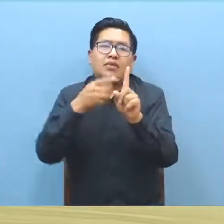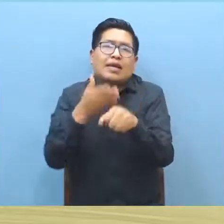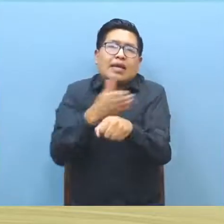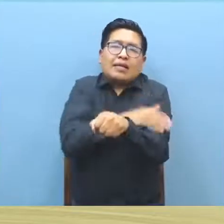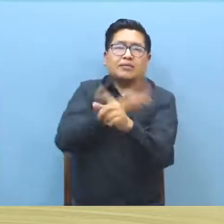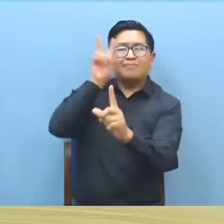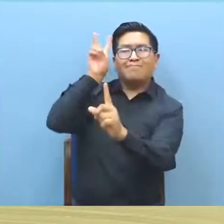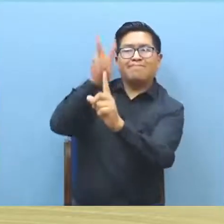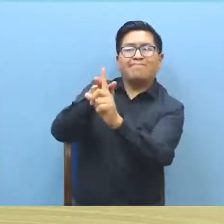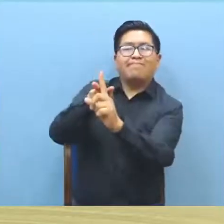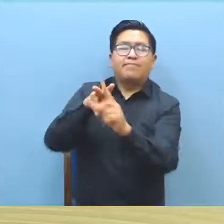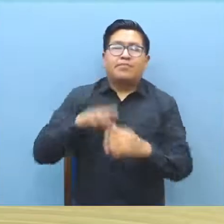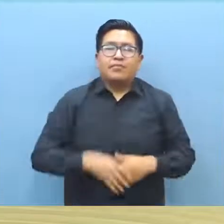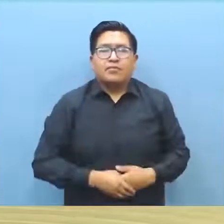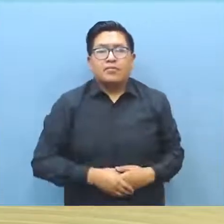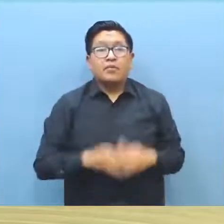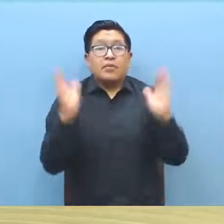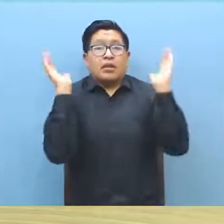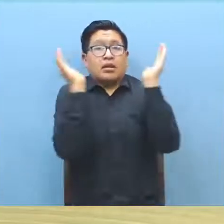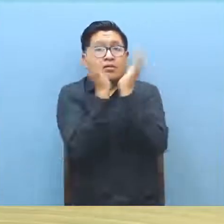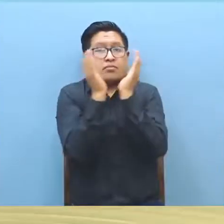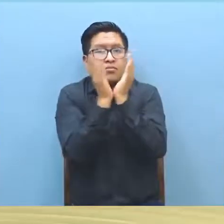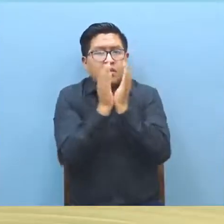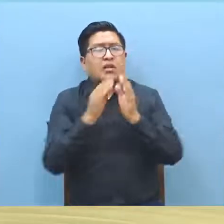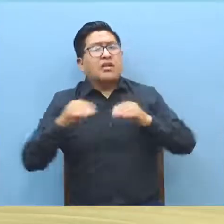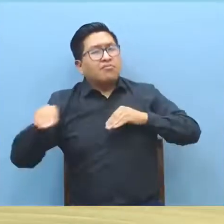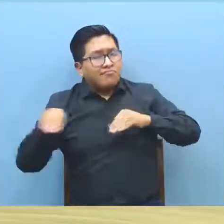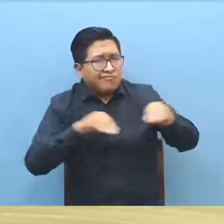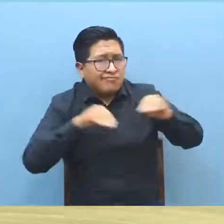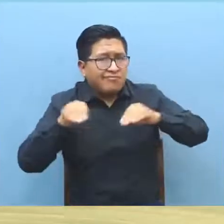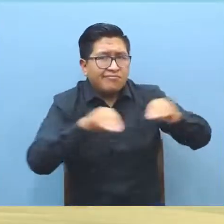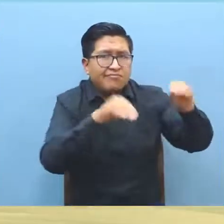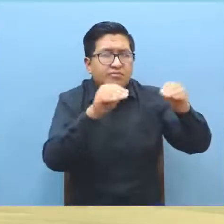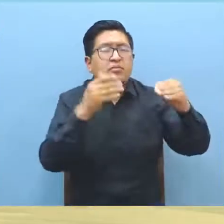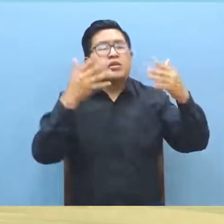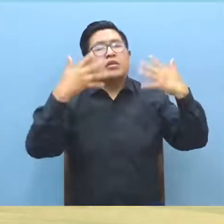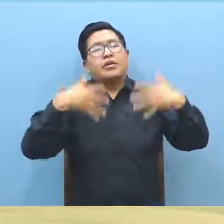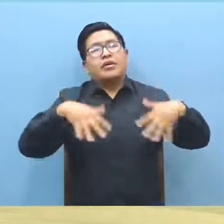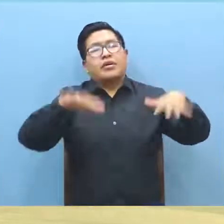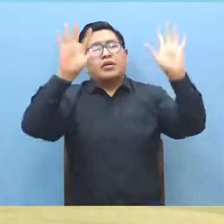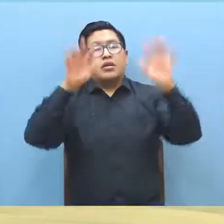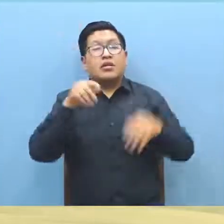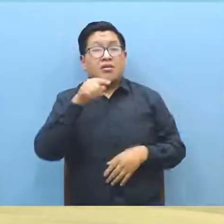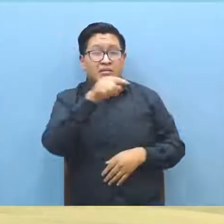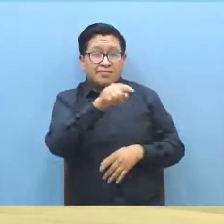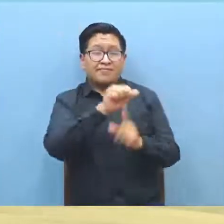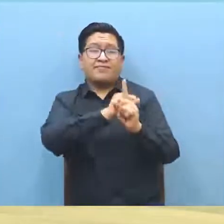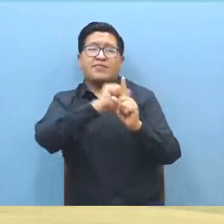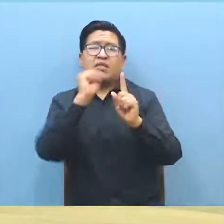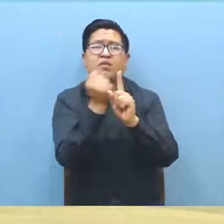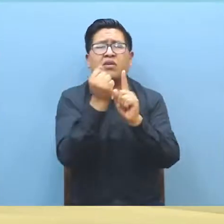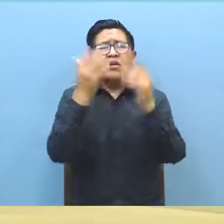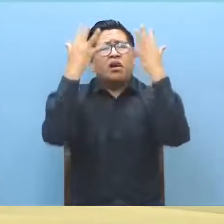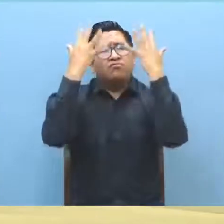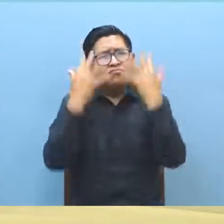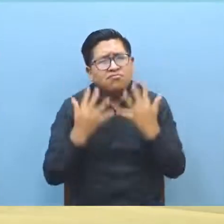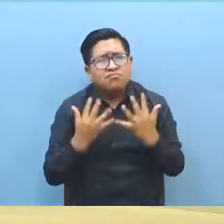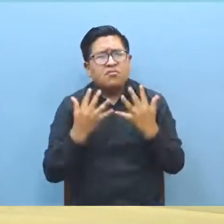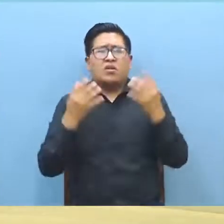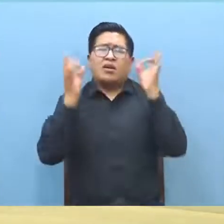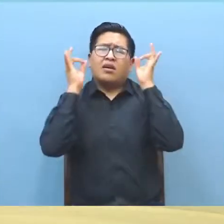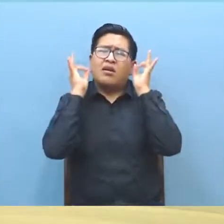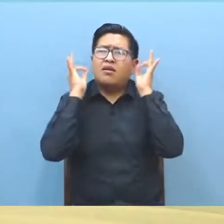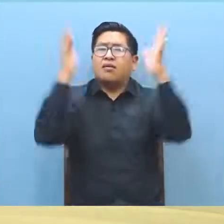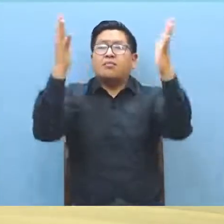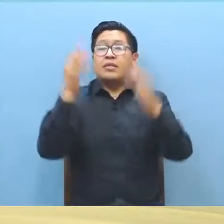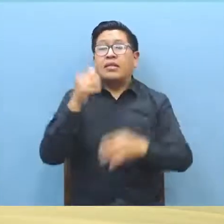violación. La Defensoría del Pueblo ha realizado las sesiones necesarias ante un caso realmente triste y horrendo. Una niña de